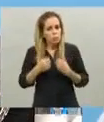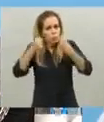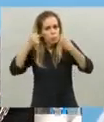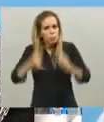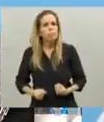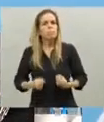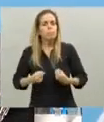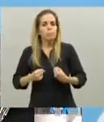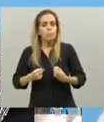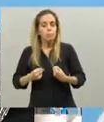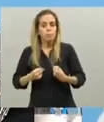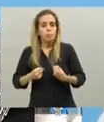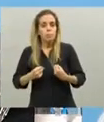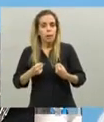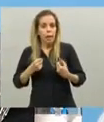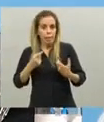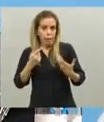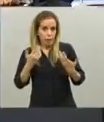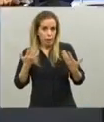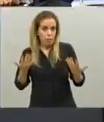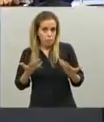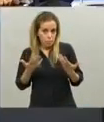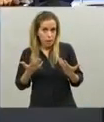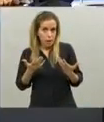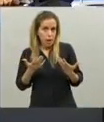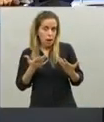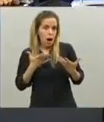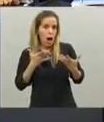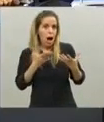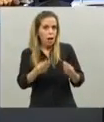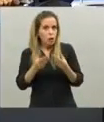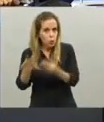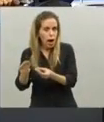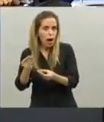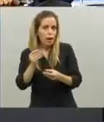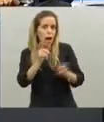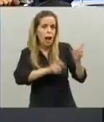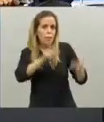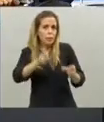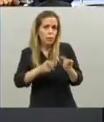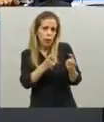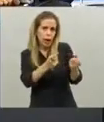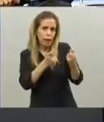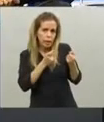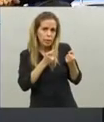al hombro llevar adelante la tarea de auxiliar a los que lo están necesitando